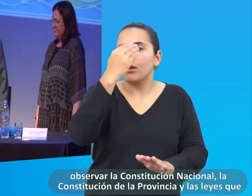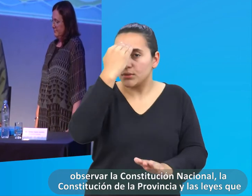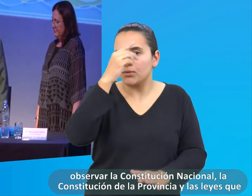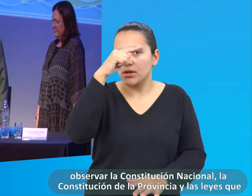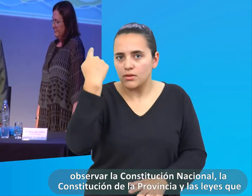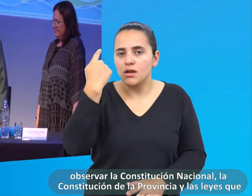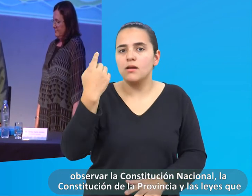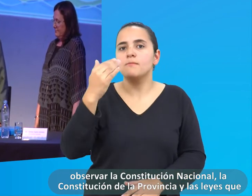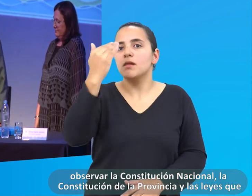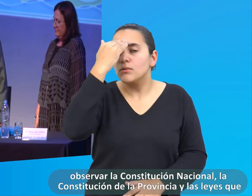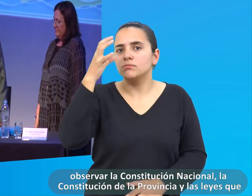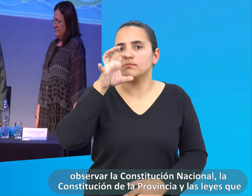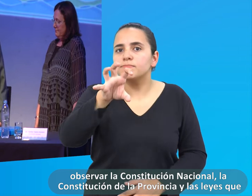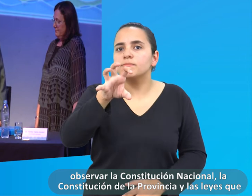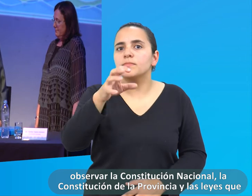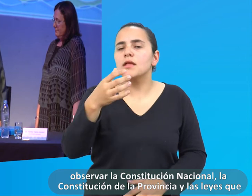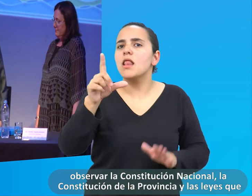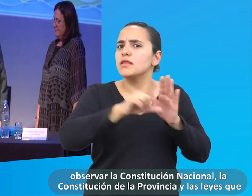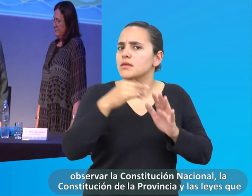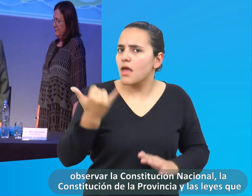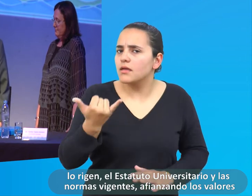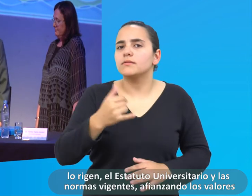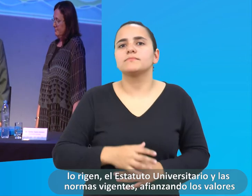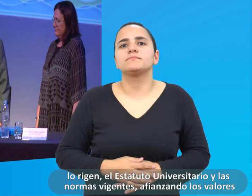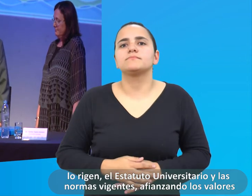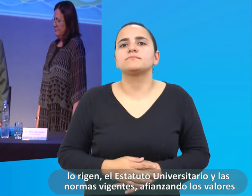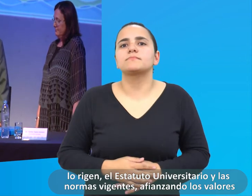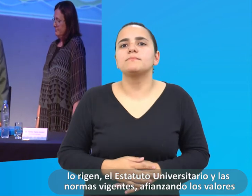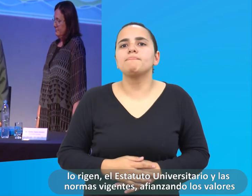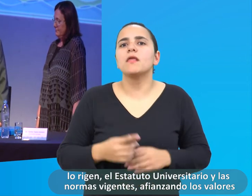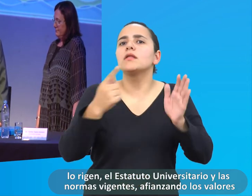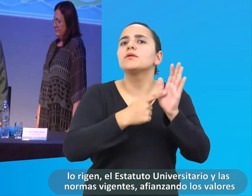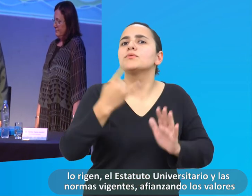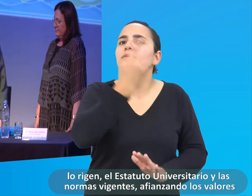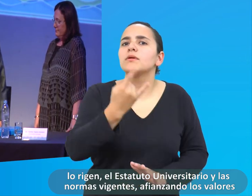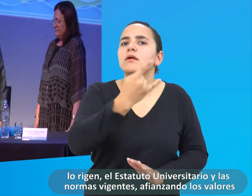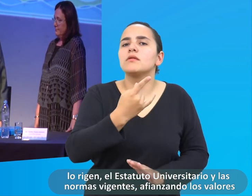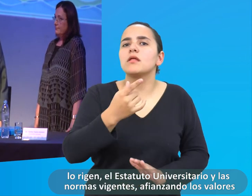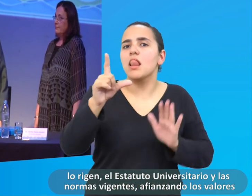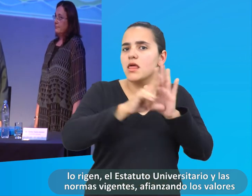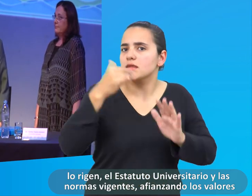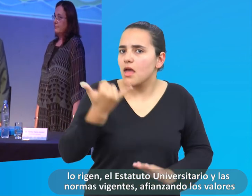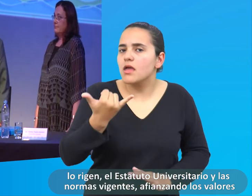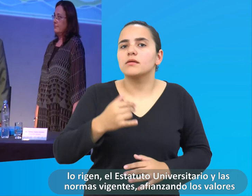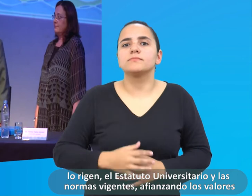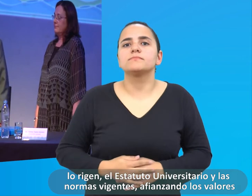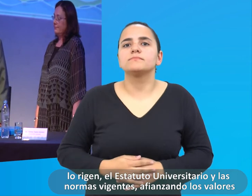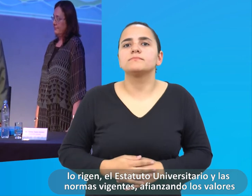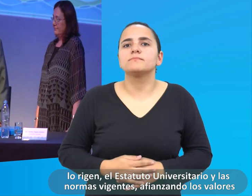constitución nacional, la constitución de la provincia y las leyes que nos rigen, el estatuto universitario y las normas vigentes,